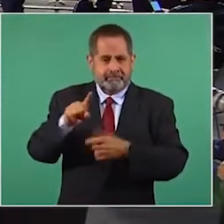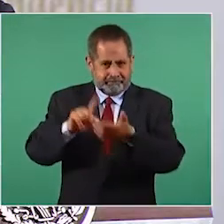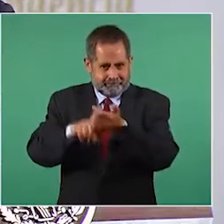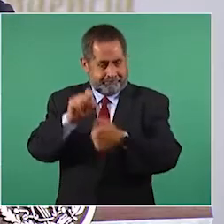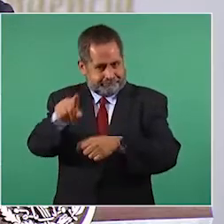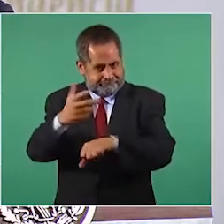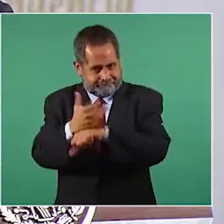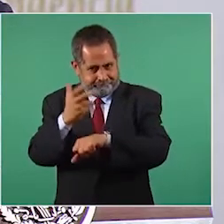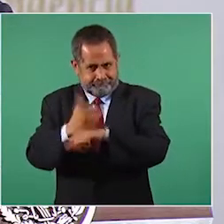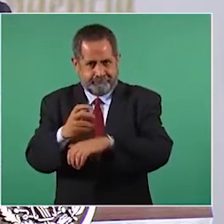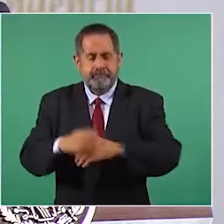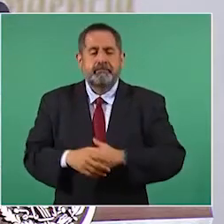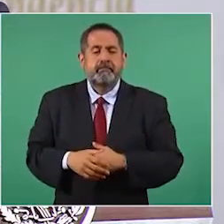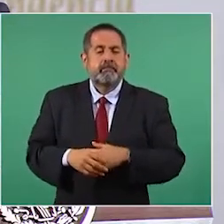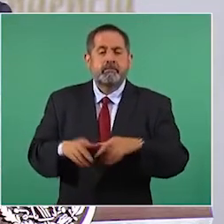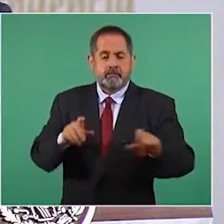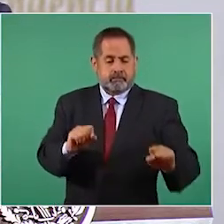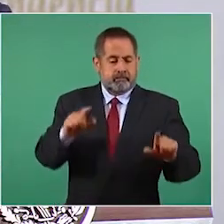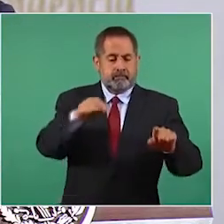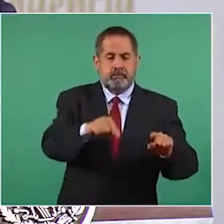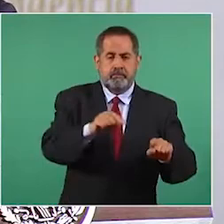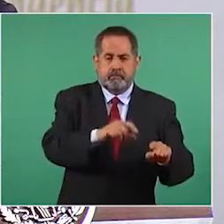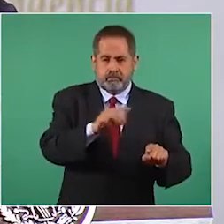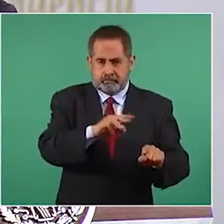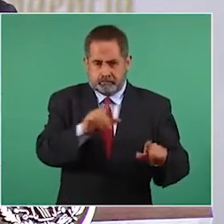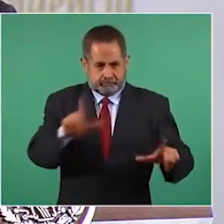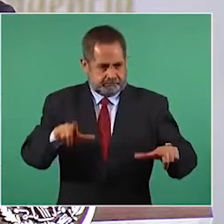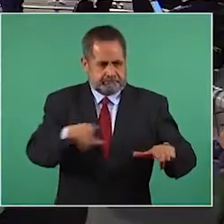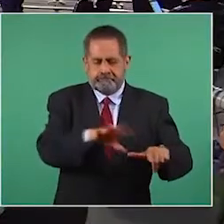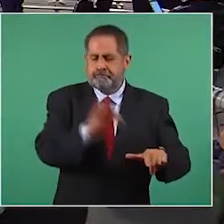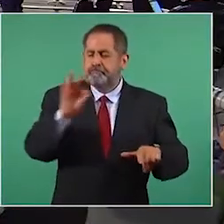Unidos. Esta información la saqué de su página, señor presidente. A ver.